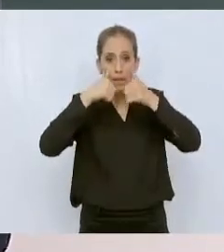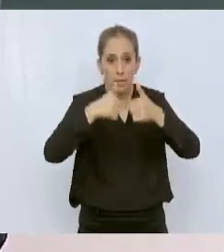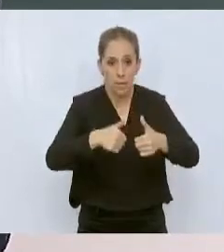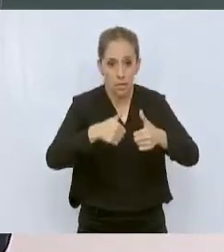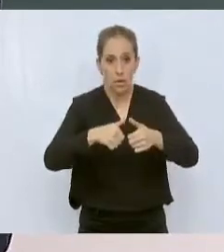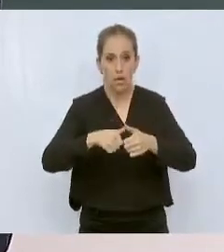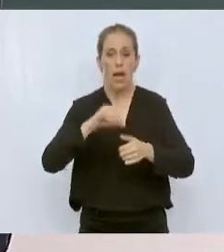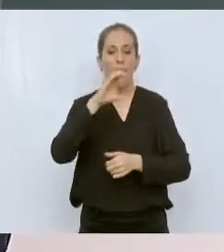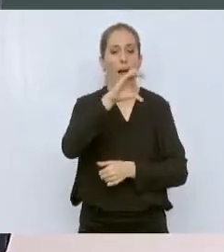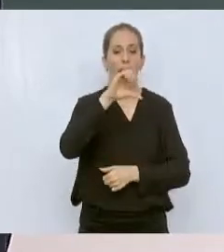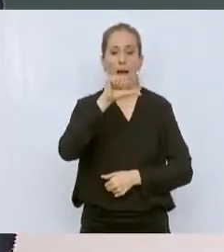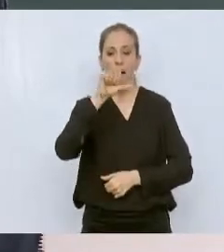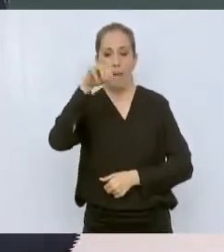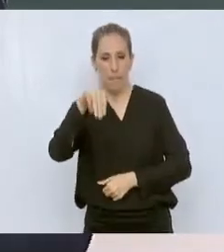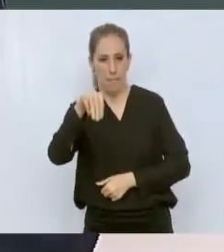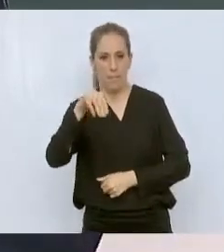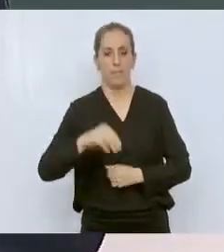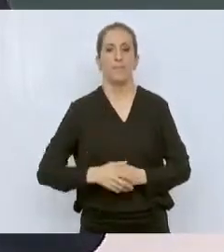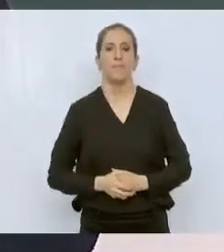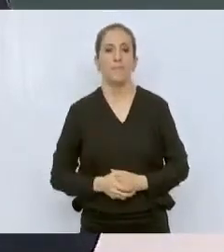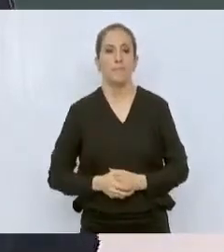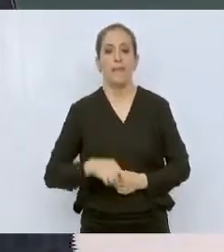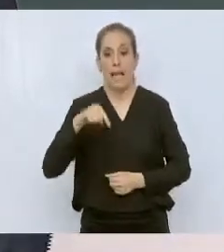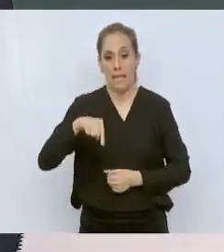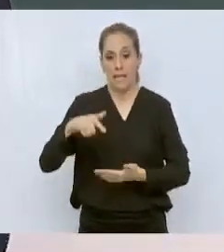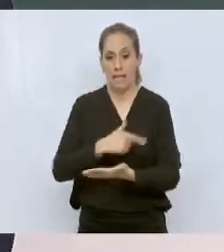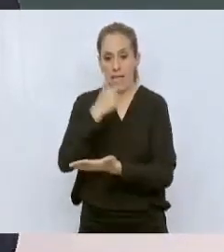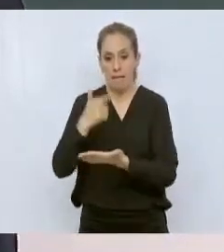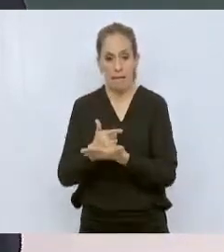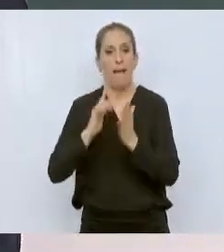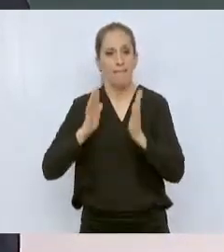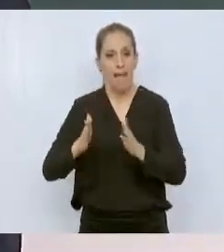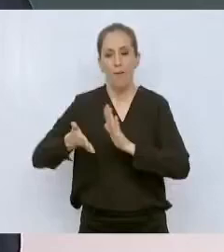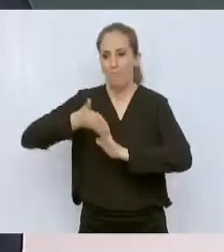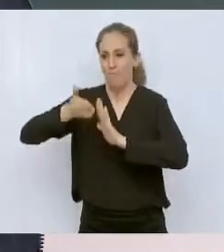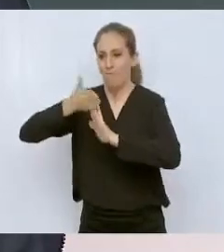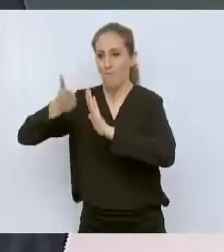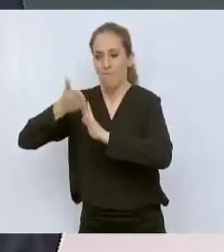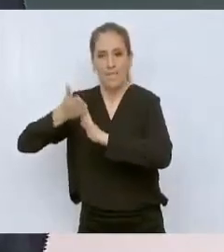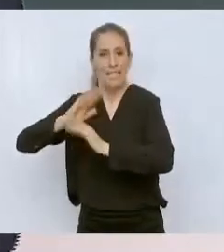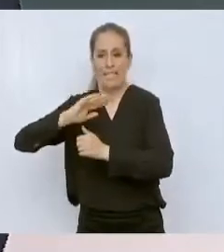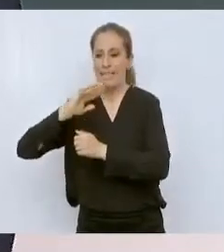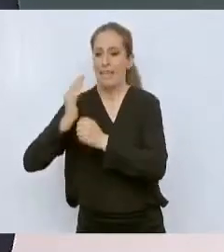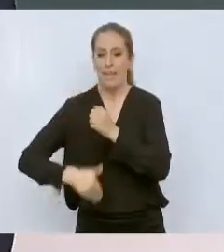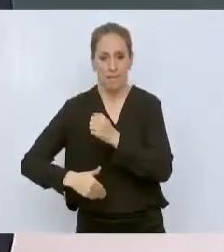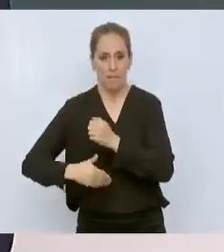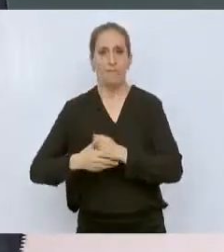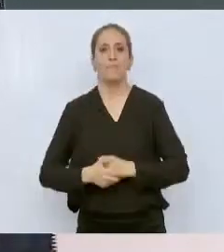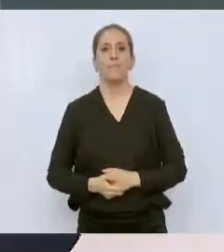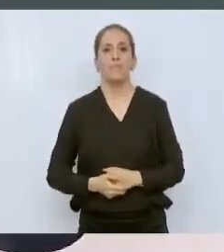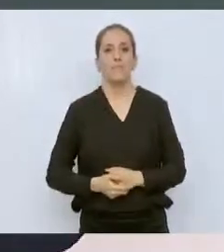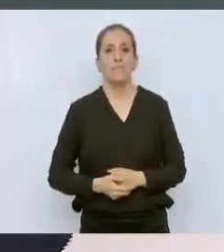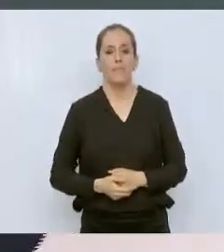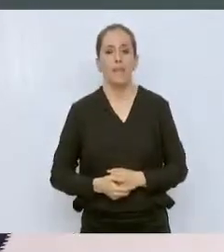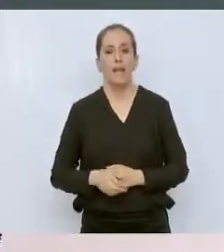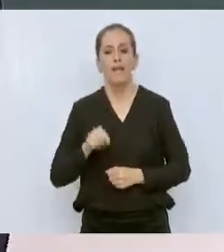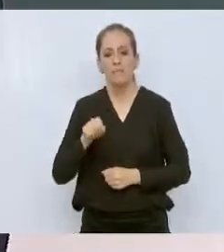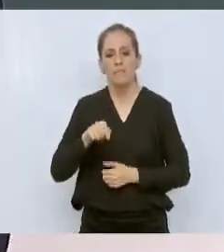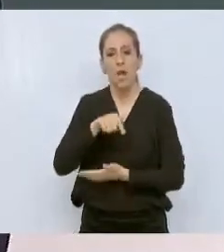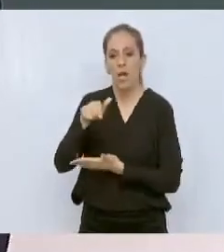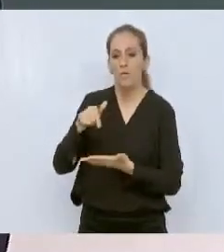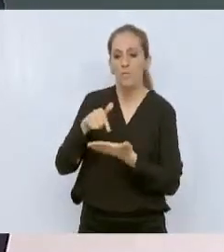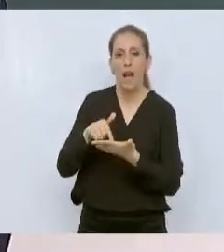Se está construyendo aquí en Linares, ya está terminado y equipado. Este era un centro que operaba una fundación y nosotros